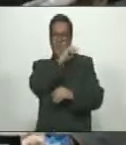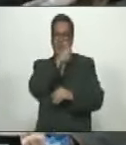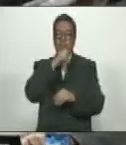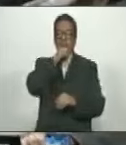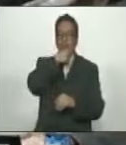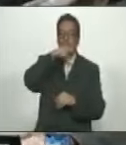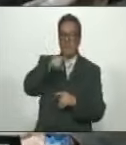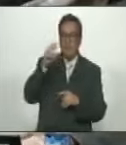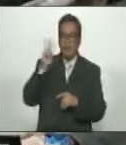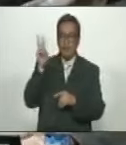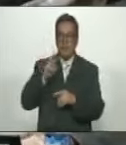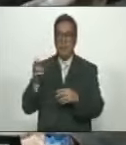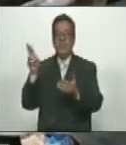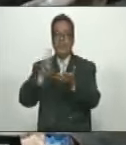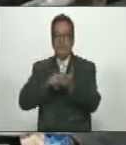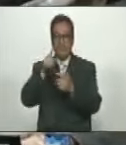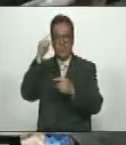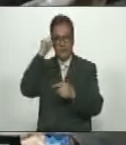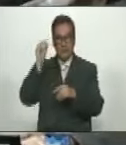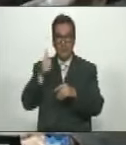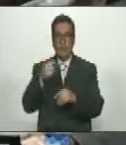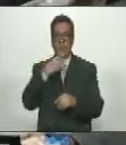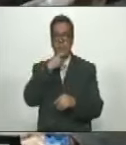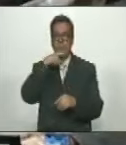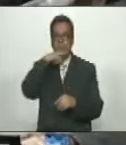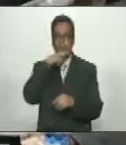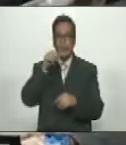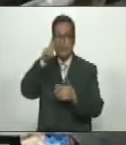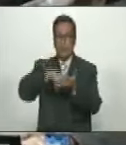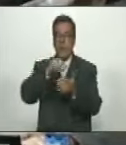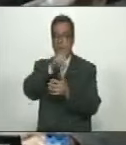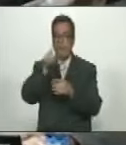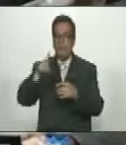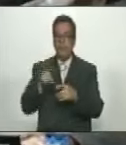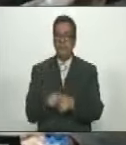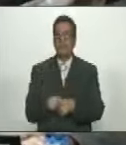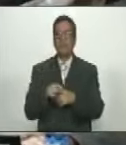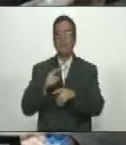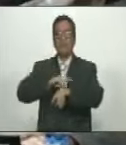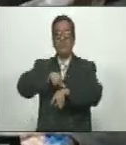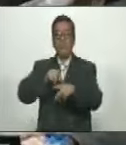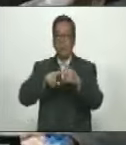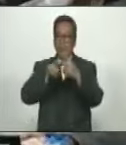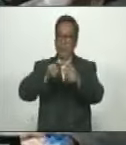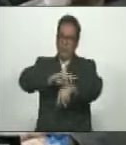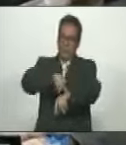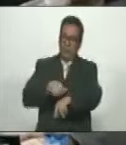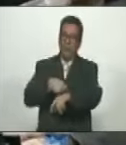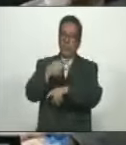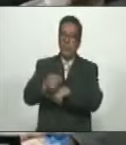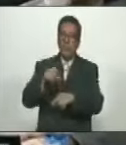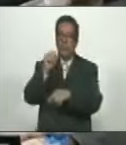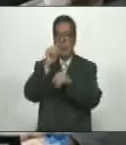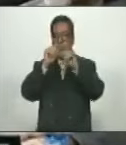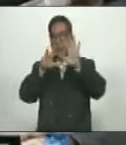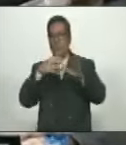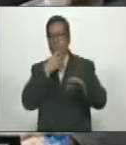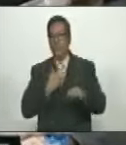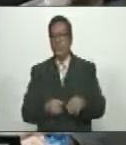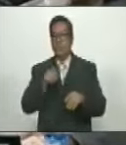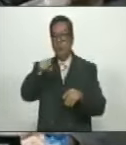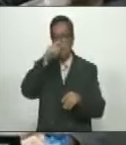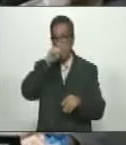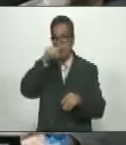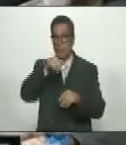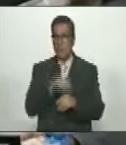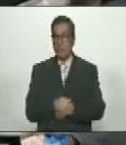De Venezuela Repito Eso Ocurrió El Día 10 De Octubre Del 2011 Y Apenas Dos Meses Después El Día 8 De Diciembre De